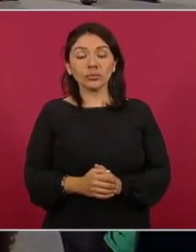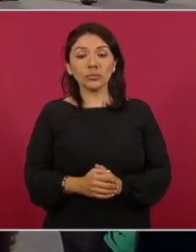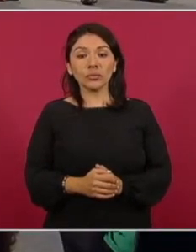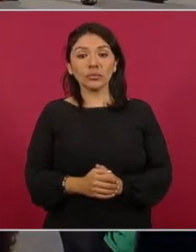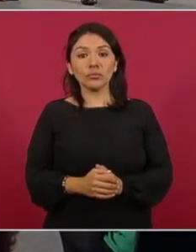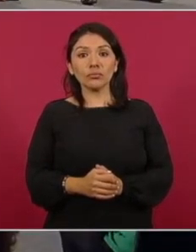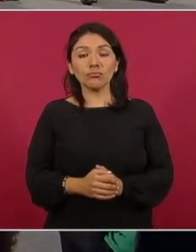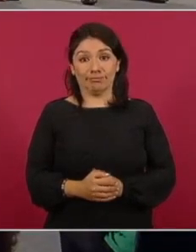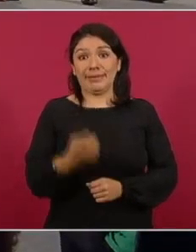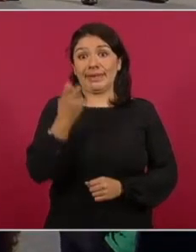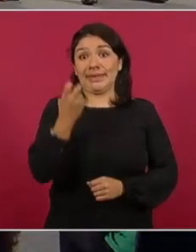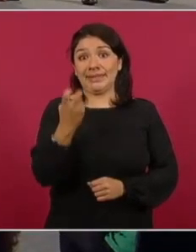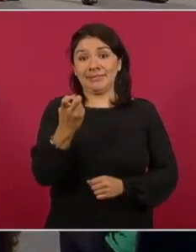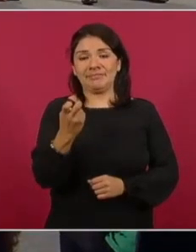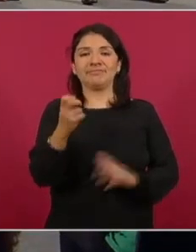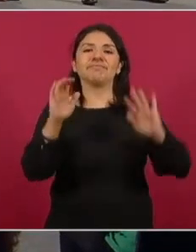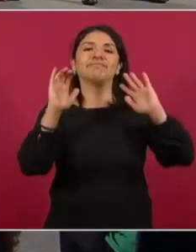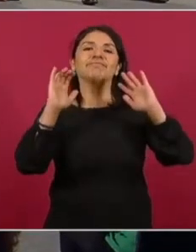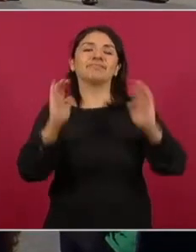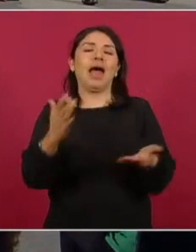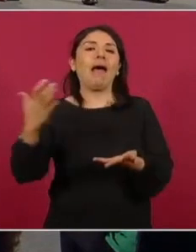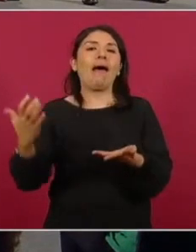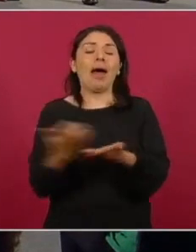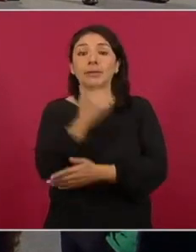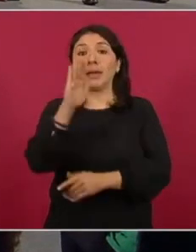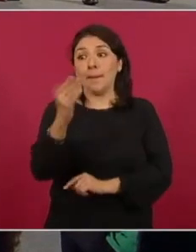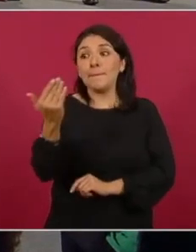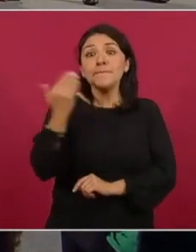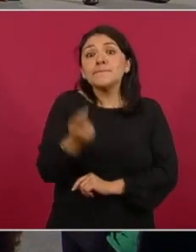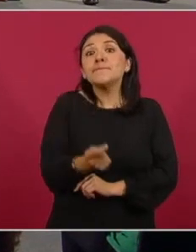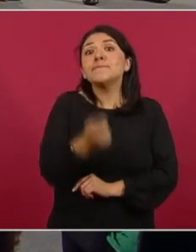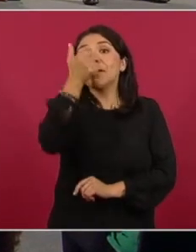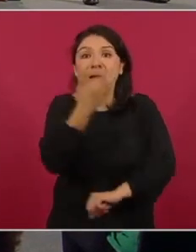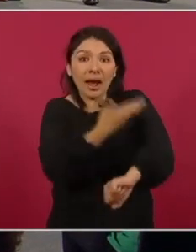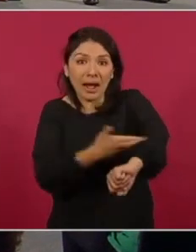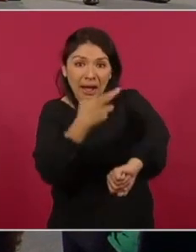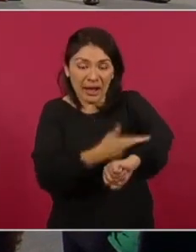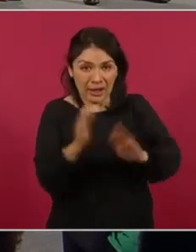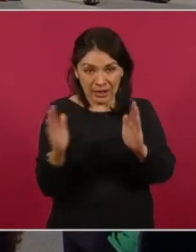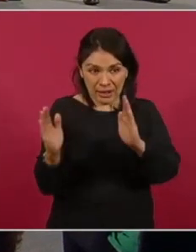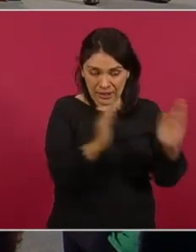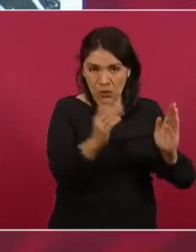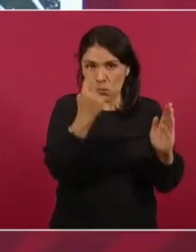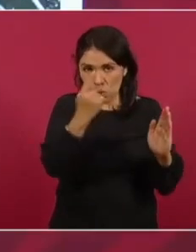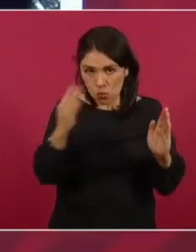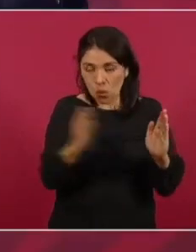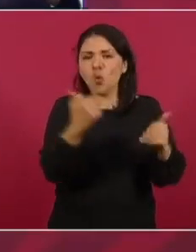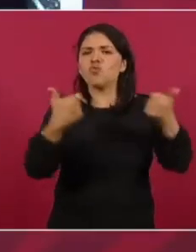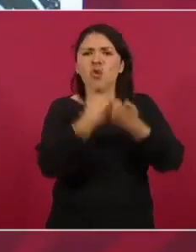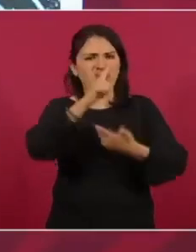Eso es lo que se logró en una primera etapa legal,